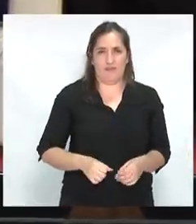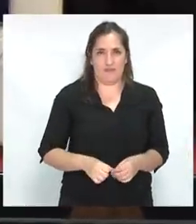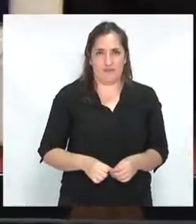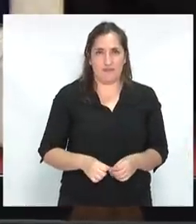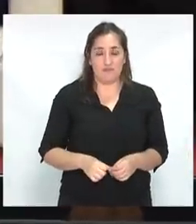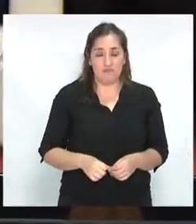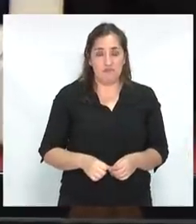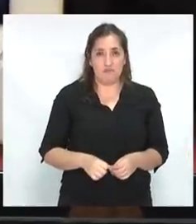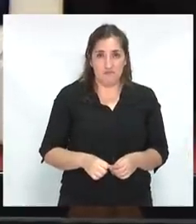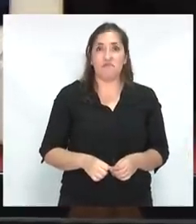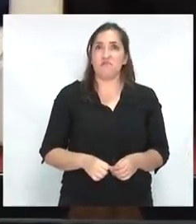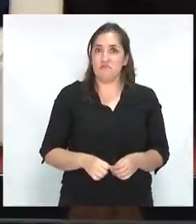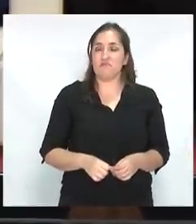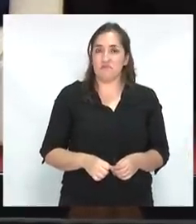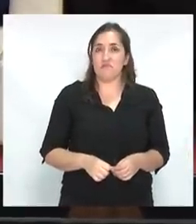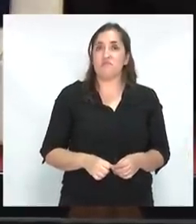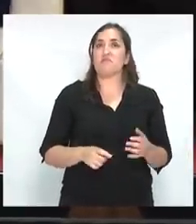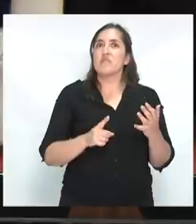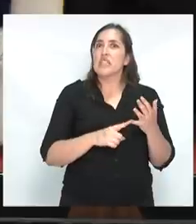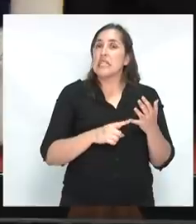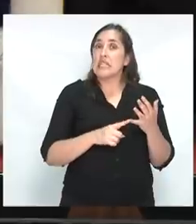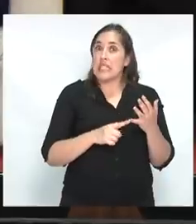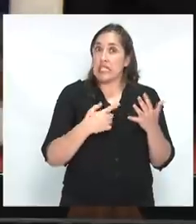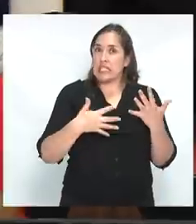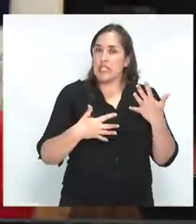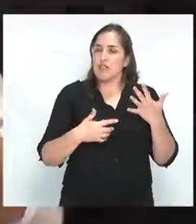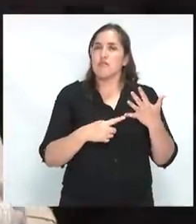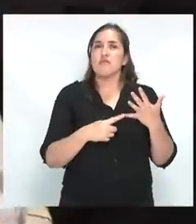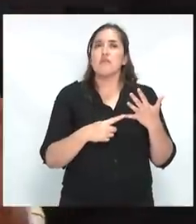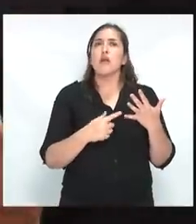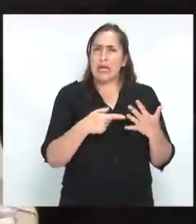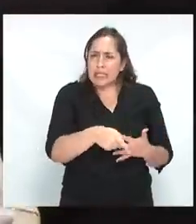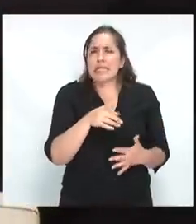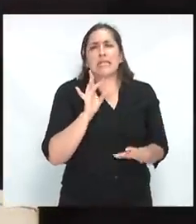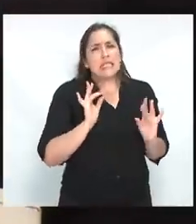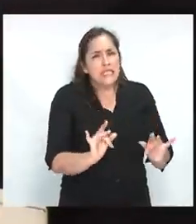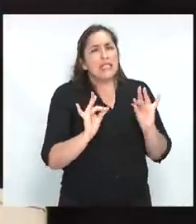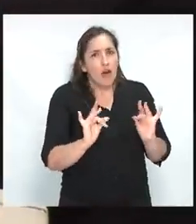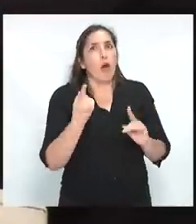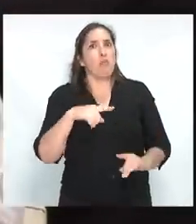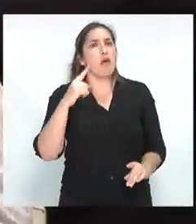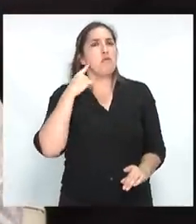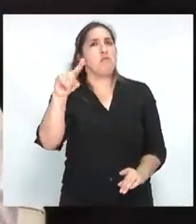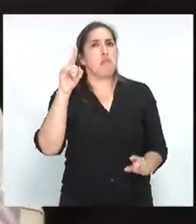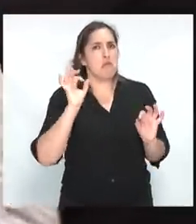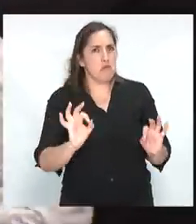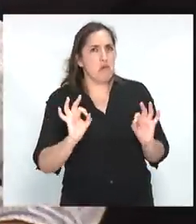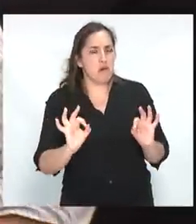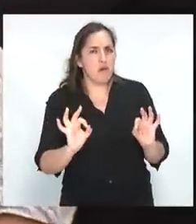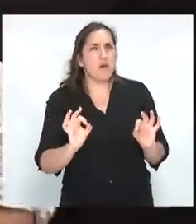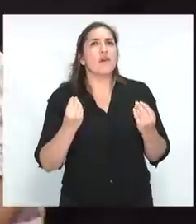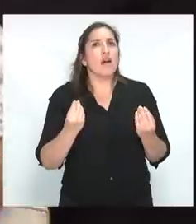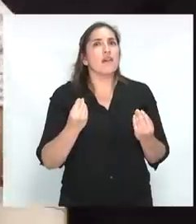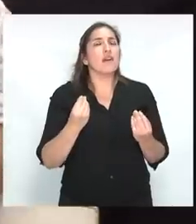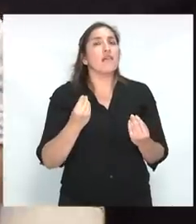En quinto lugar, y esto ha sido lo más dificultoso, pero se ha logrado en parte, es que una de las